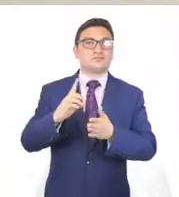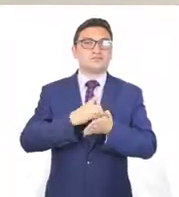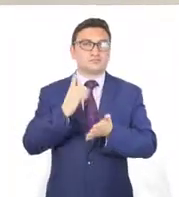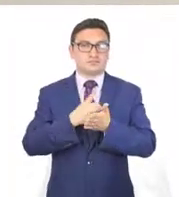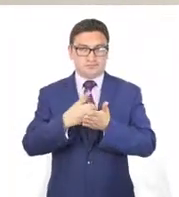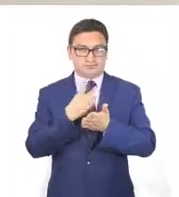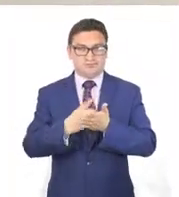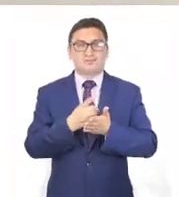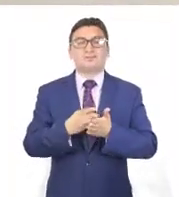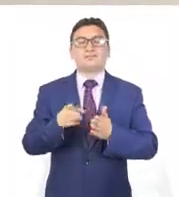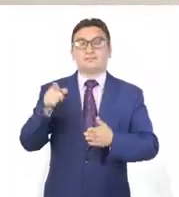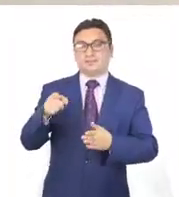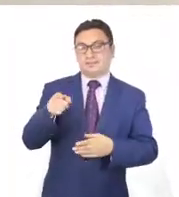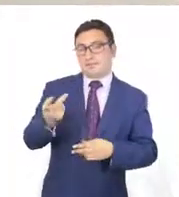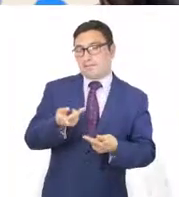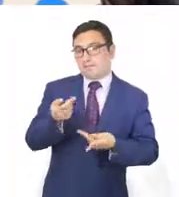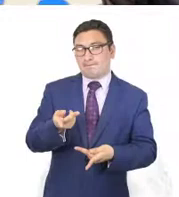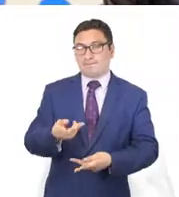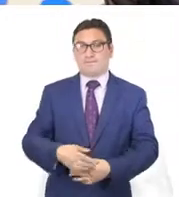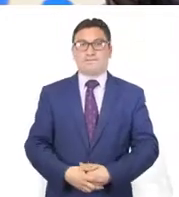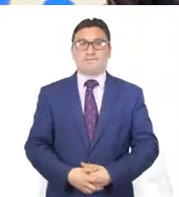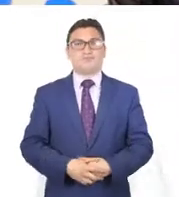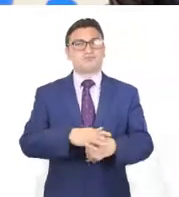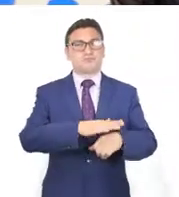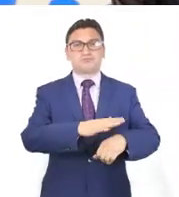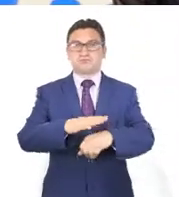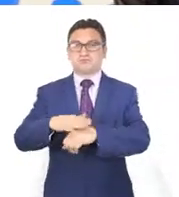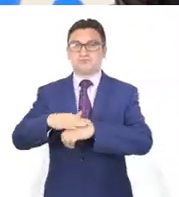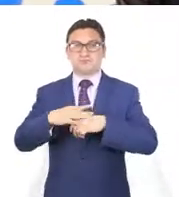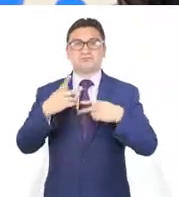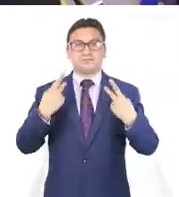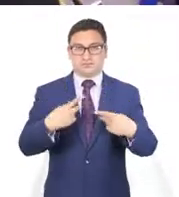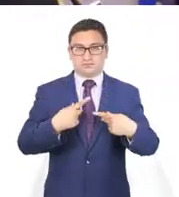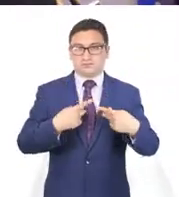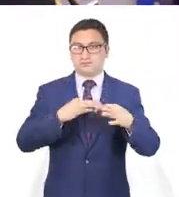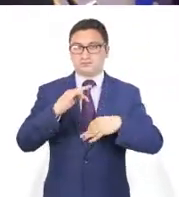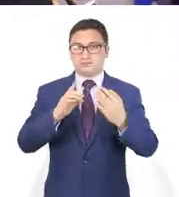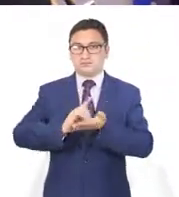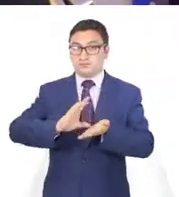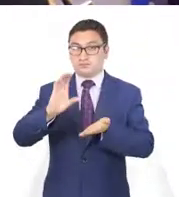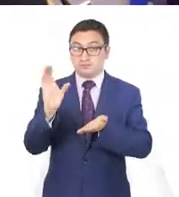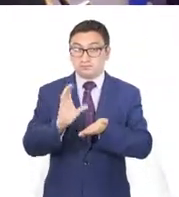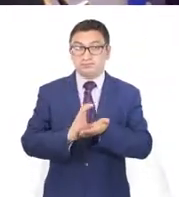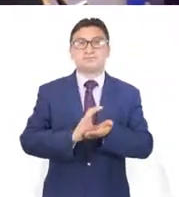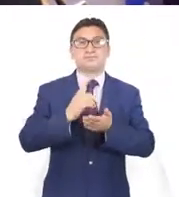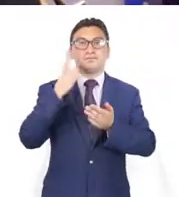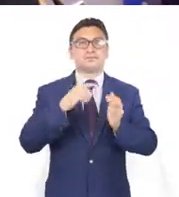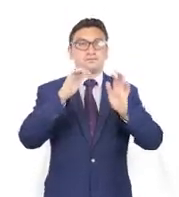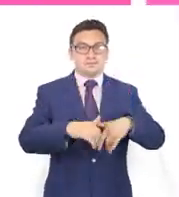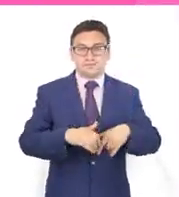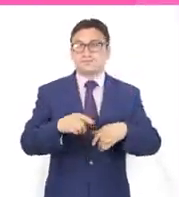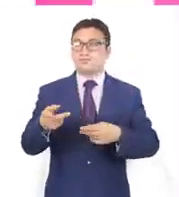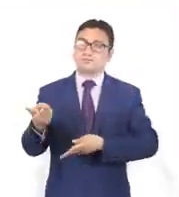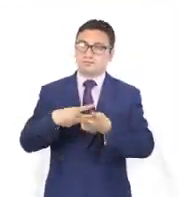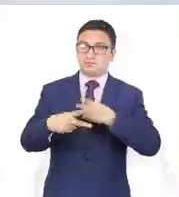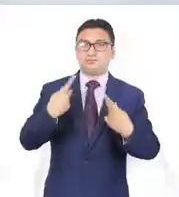Se realizan las jornadas de empleo para personas con discapacidad en las instalaciones de Indiscapacidad CDMX.